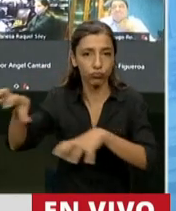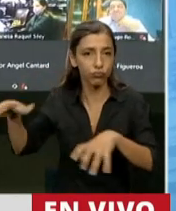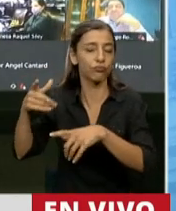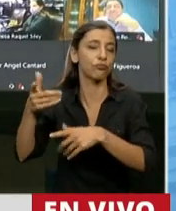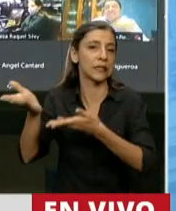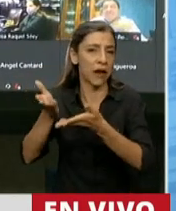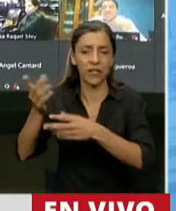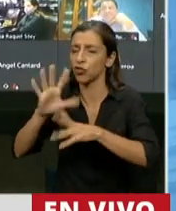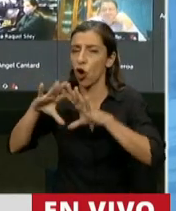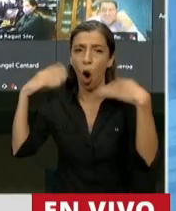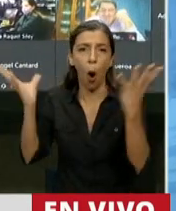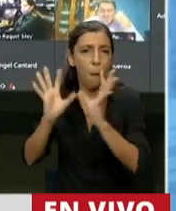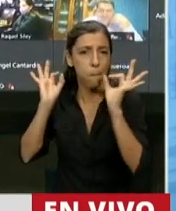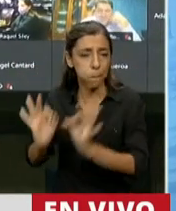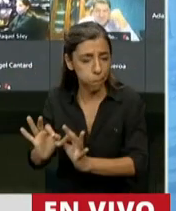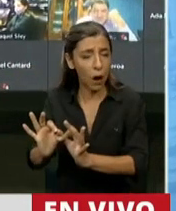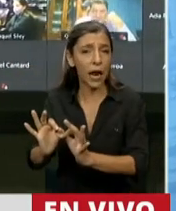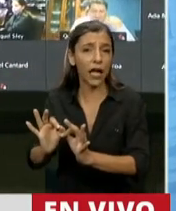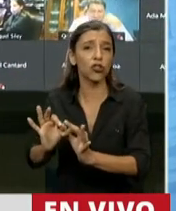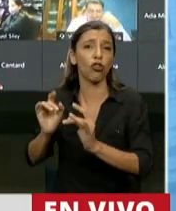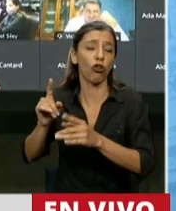poner en funcionamiento la seguridad de la ciudad.